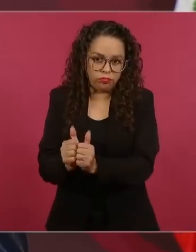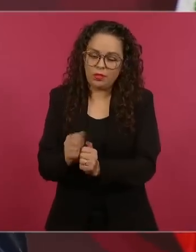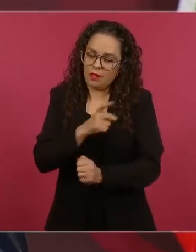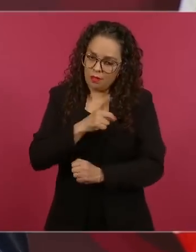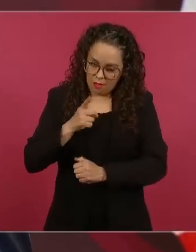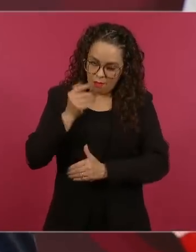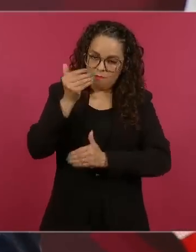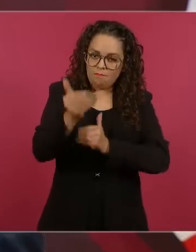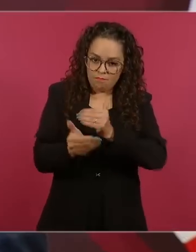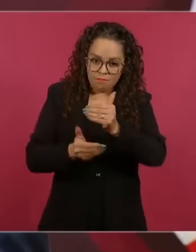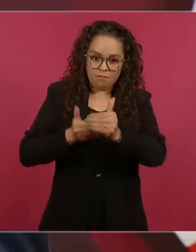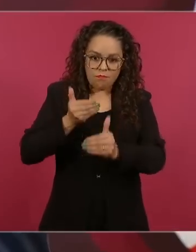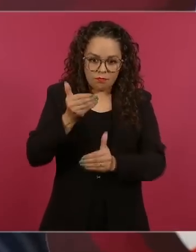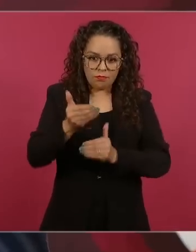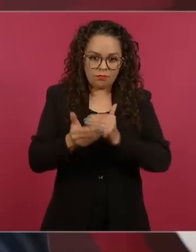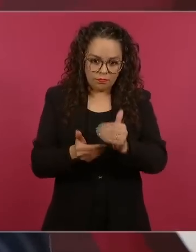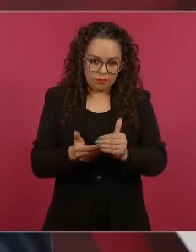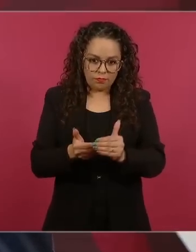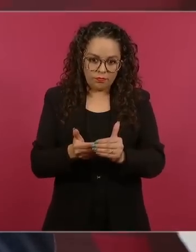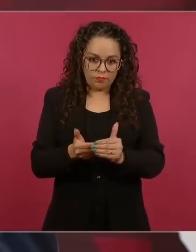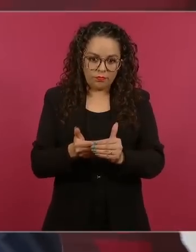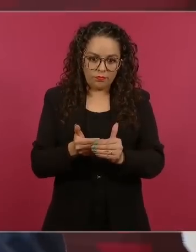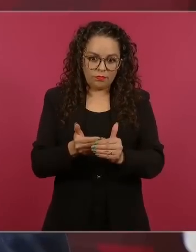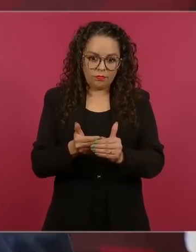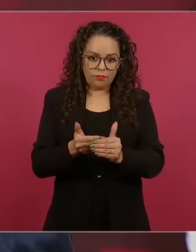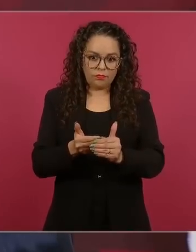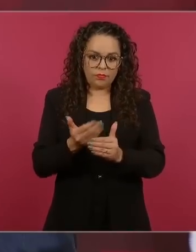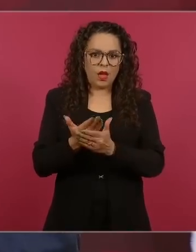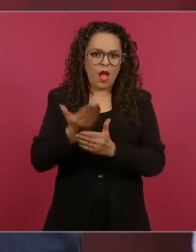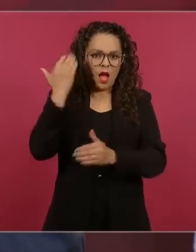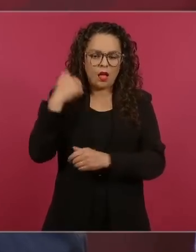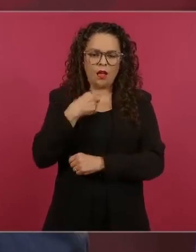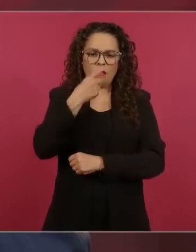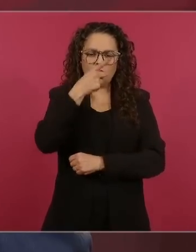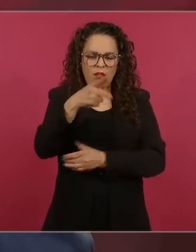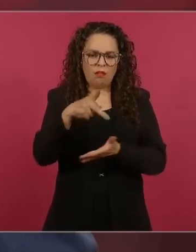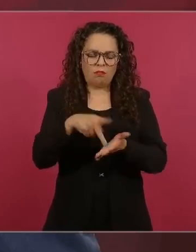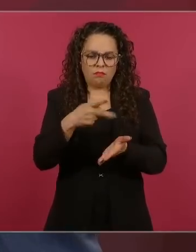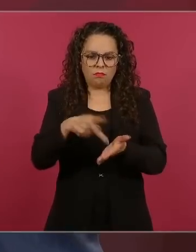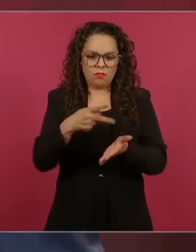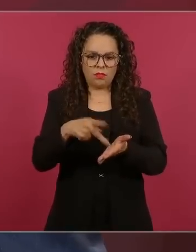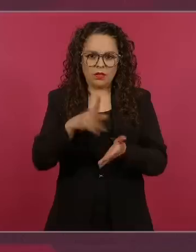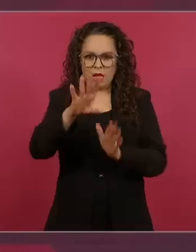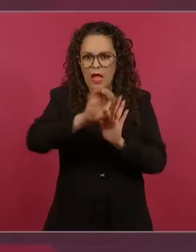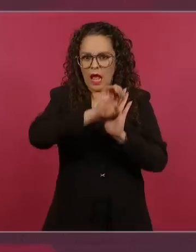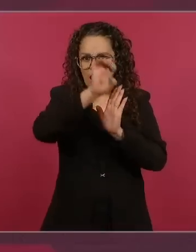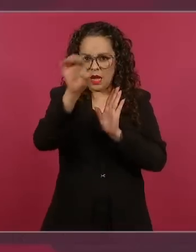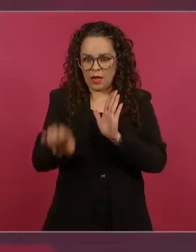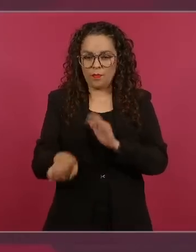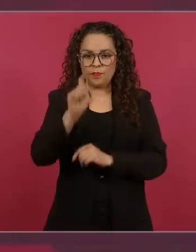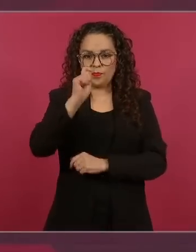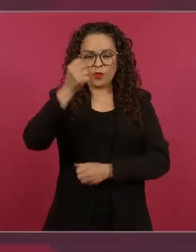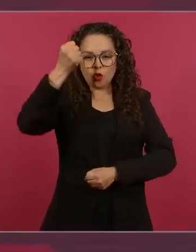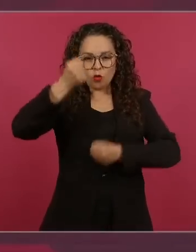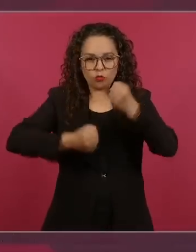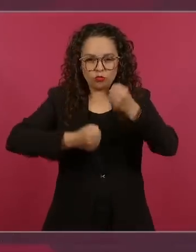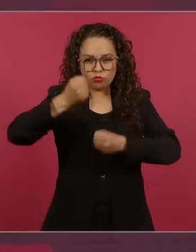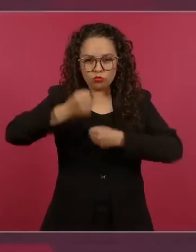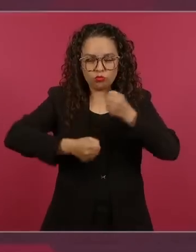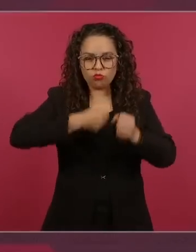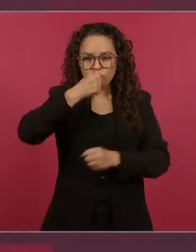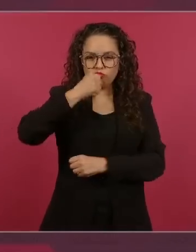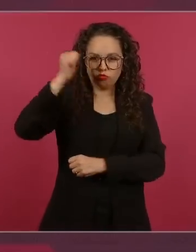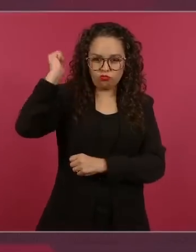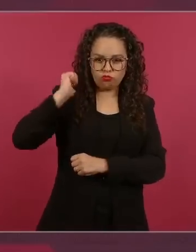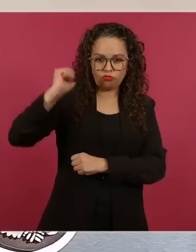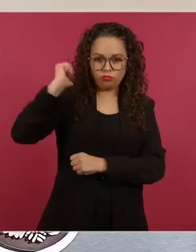veces como un símil, de que se calienta un carro como los de antes, eso